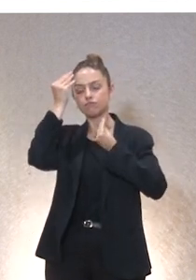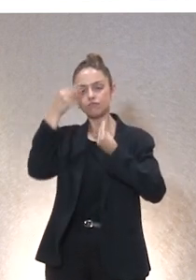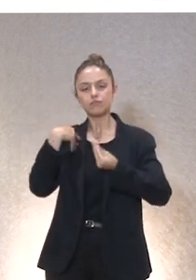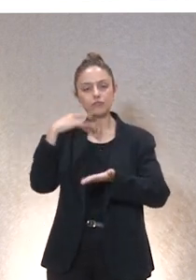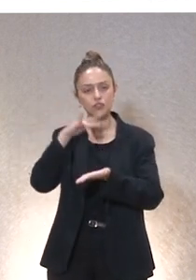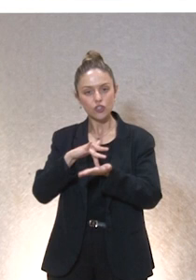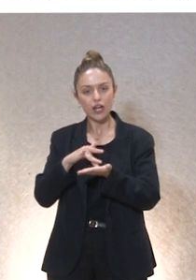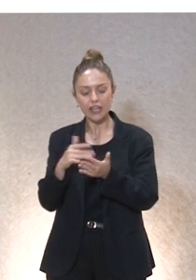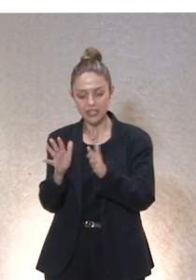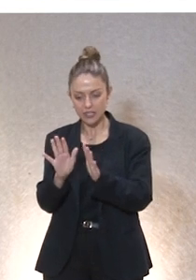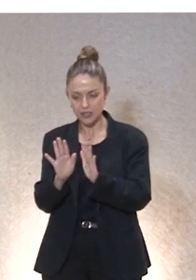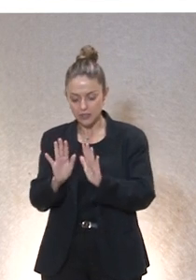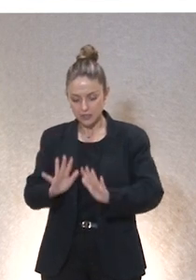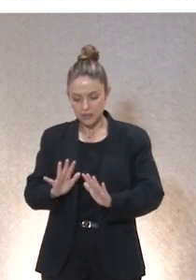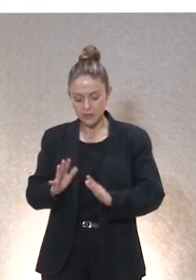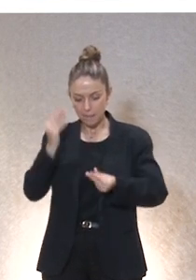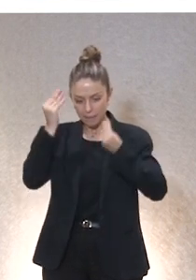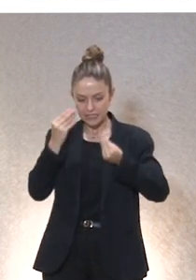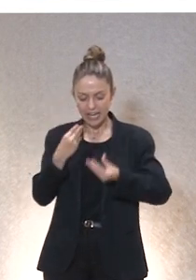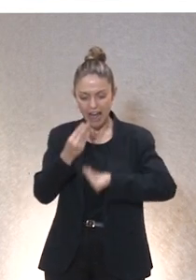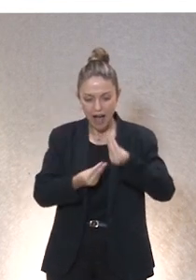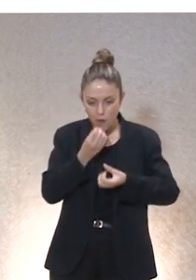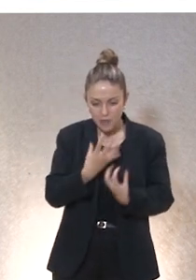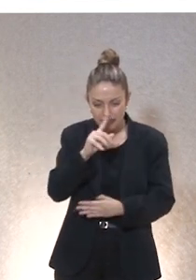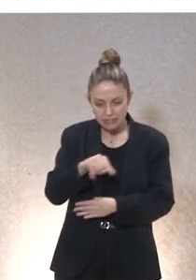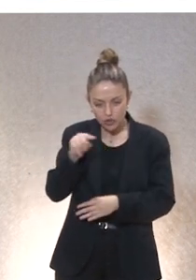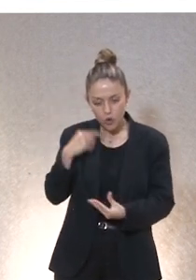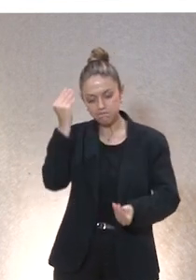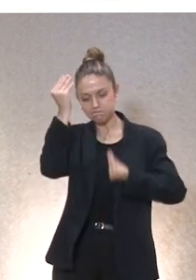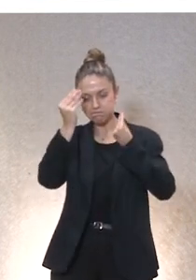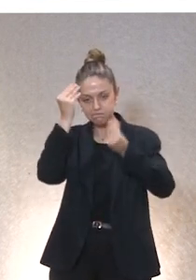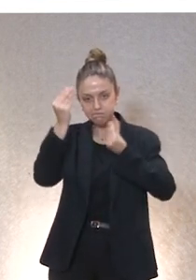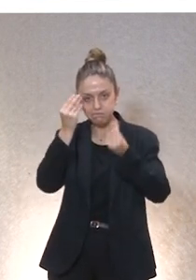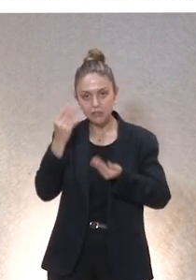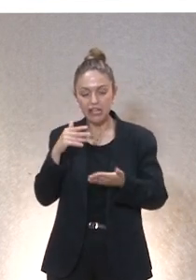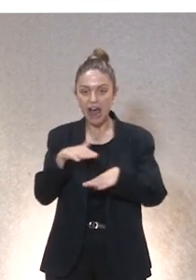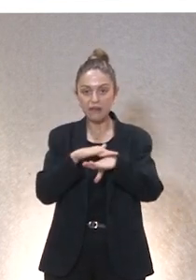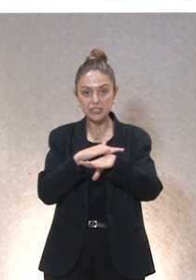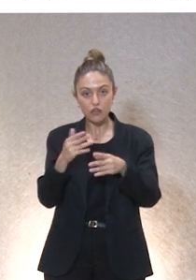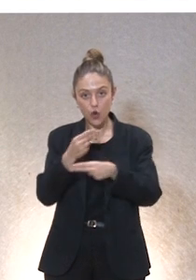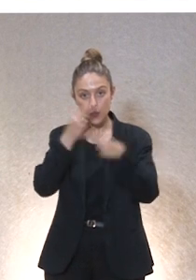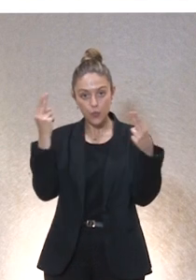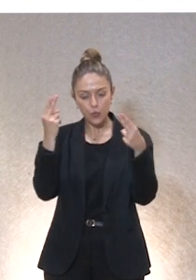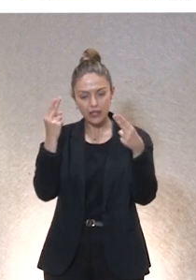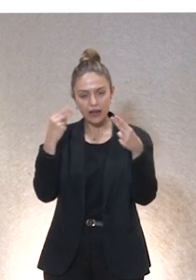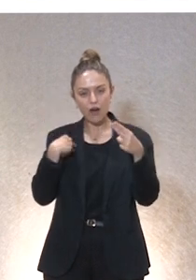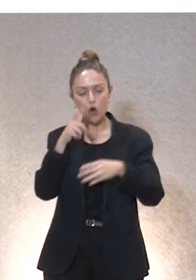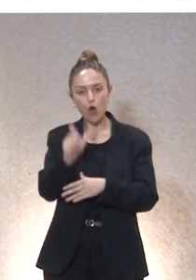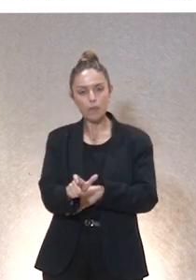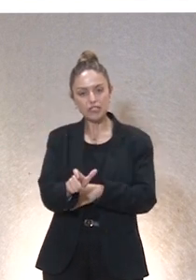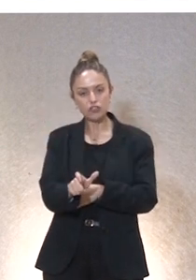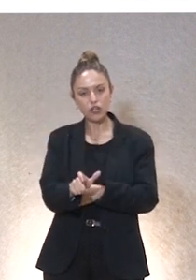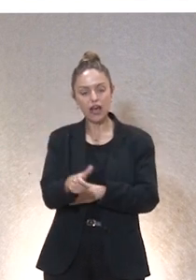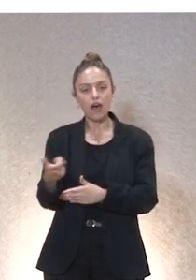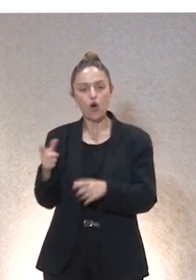de tomar distancia y saber si lo están haciendo bien o si lo están haciendo mal y aquellos que en un determinado momento a una administración pública o a una determinada persona o a una